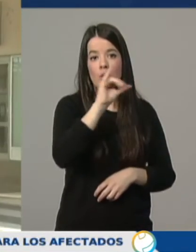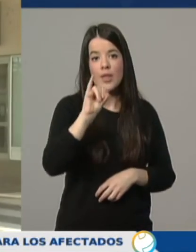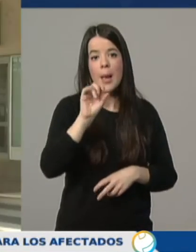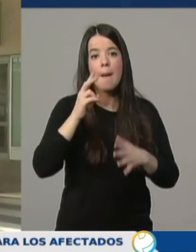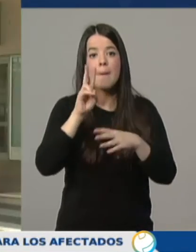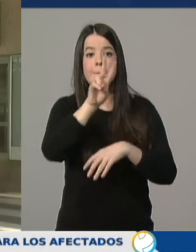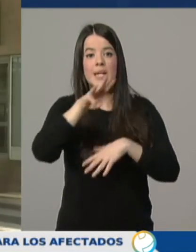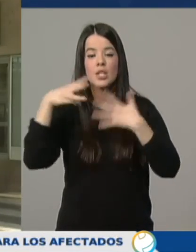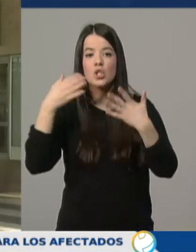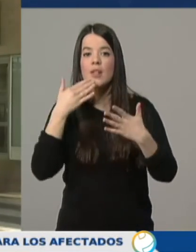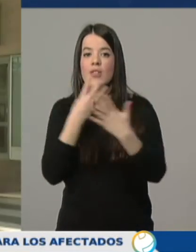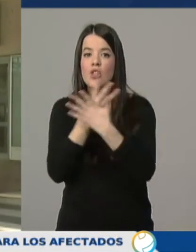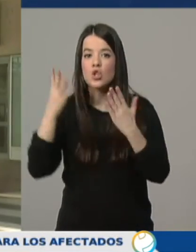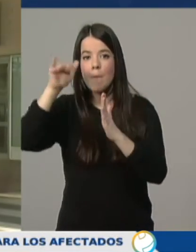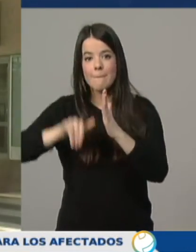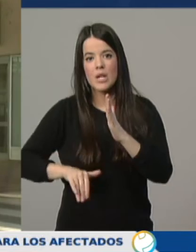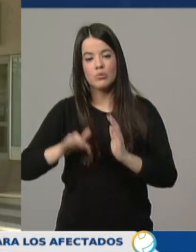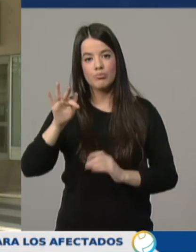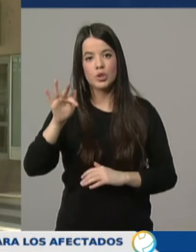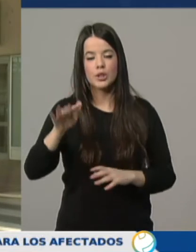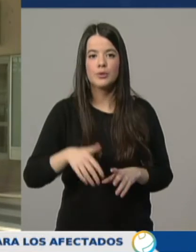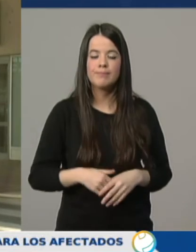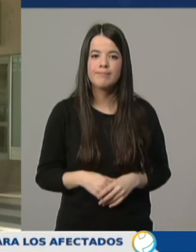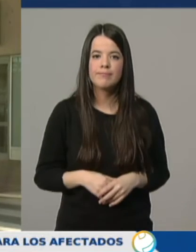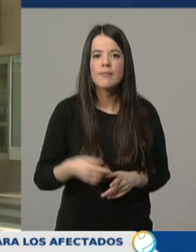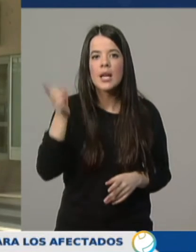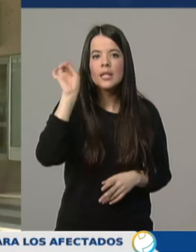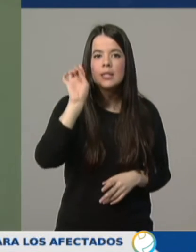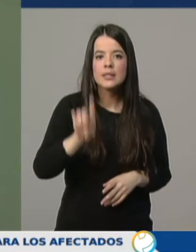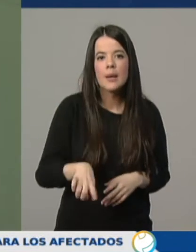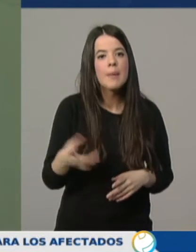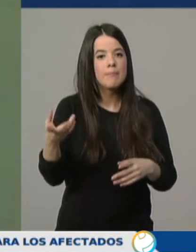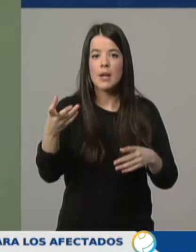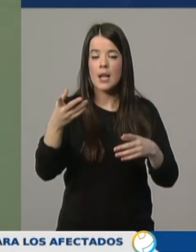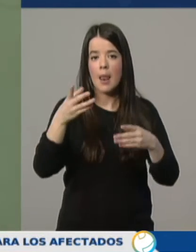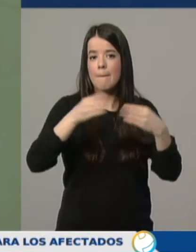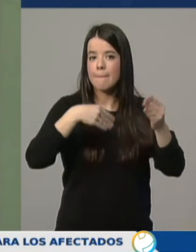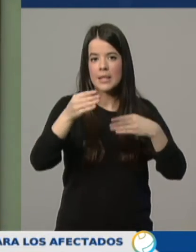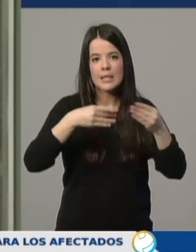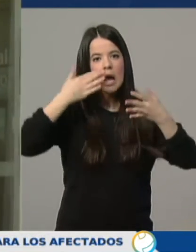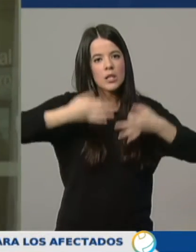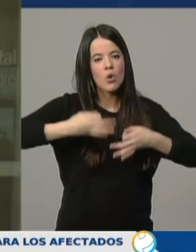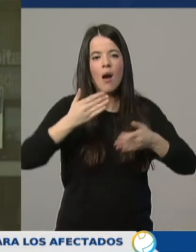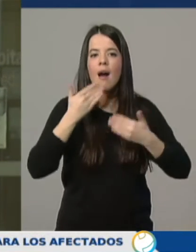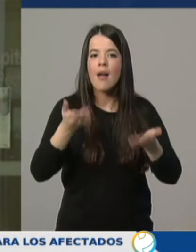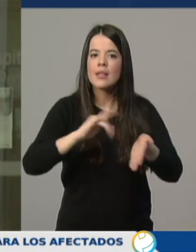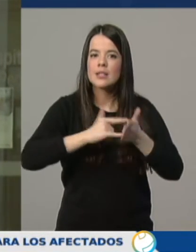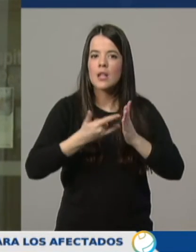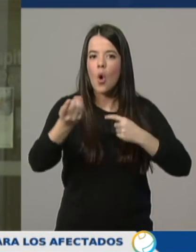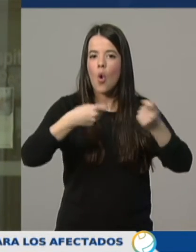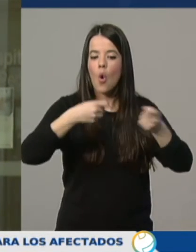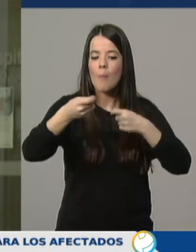positivo. La consejera también ha recordado que el suministro de material sanitario está garantizado a través de un nuevo sistema de compra